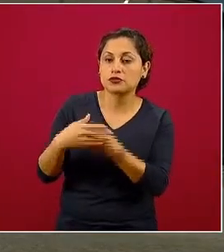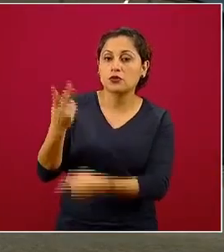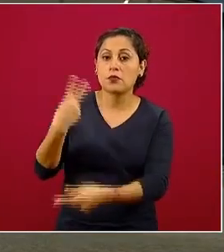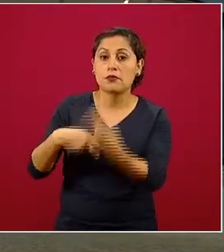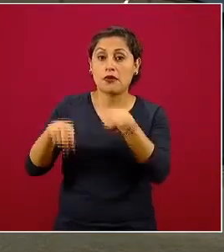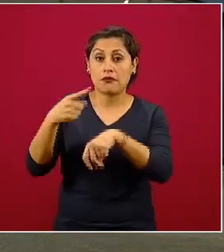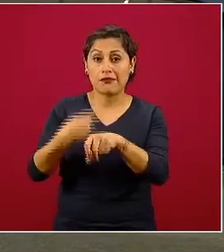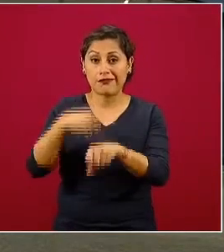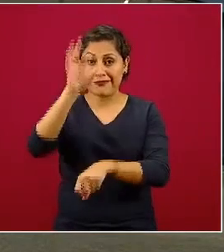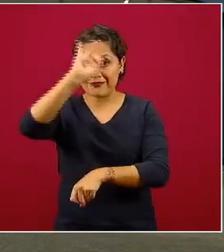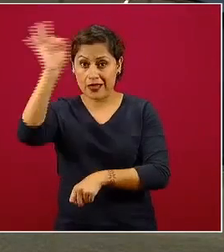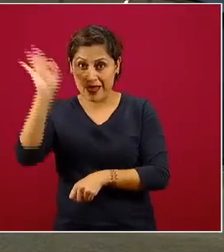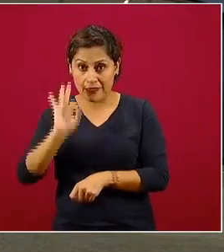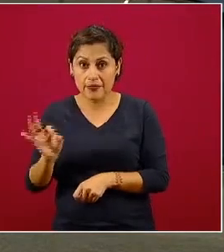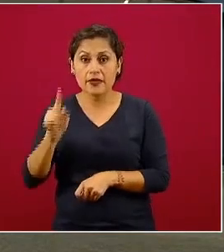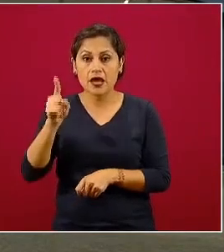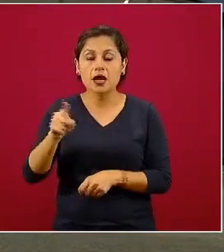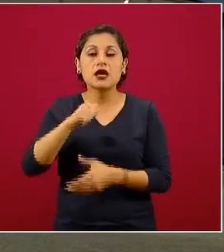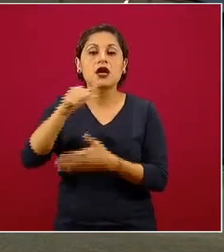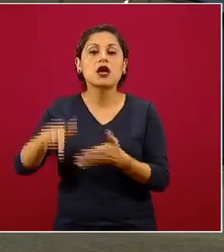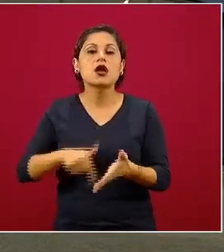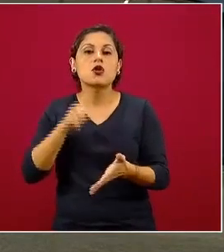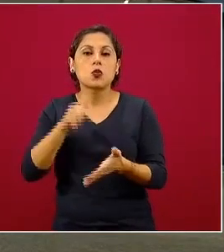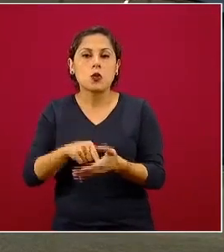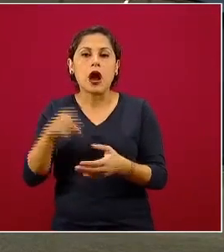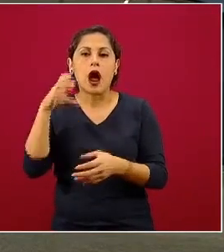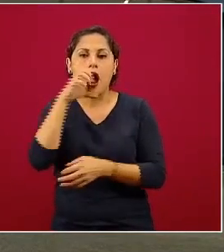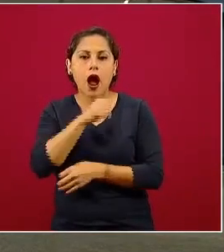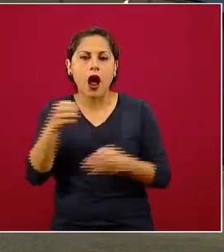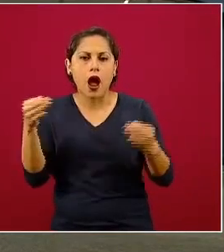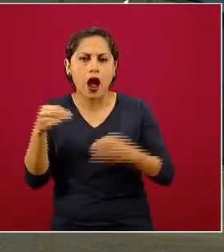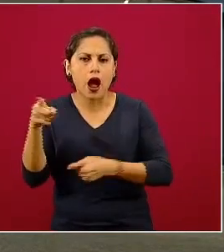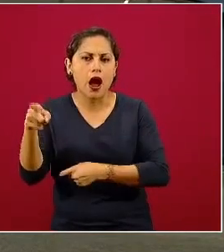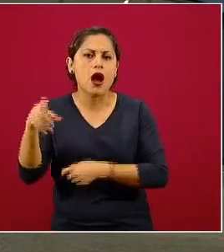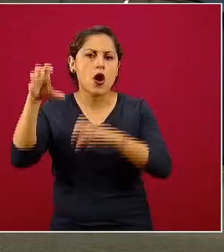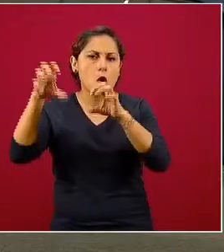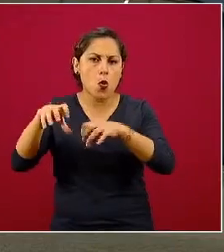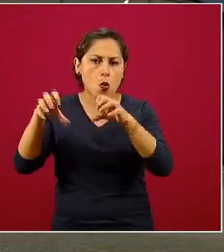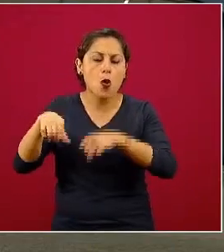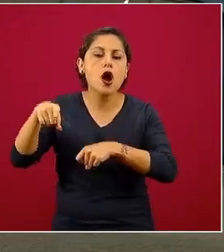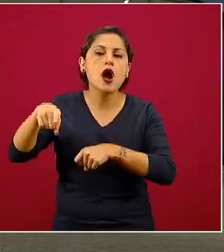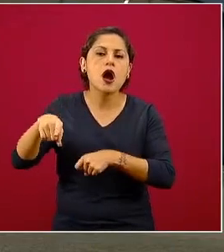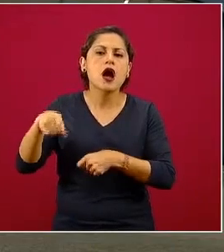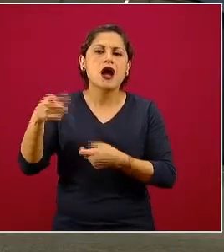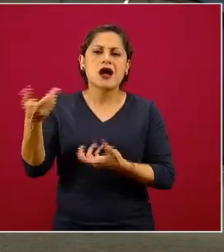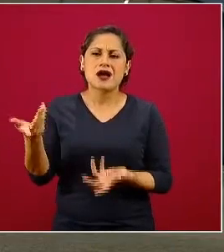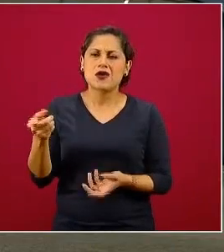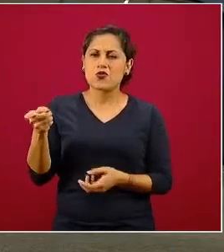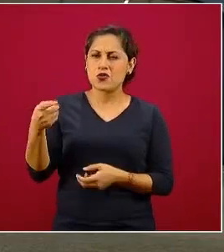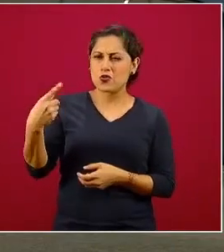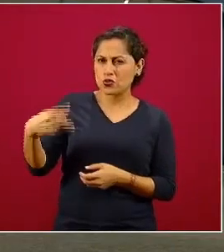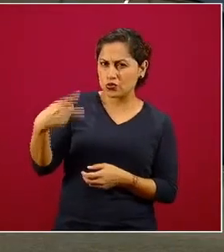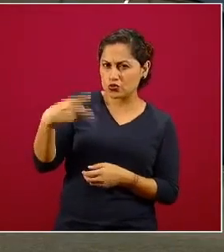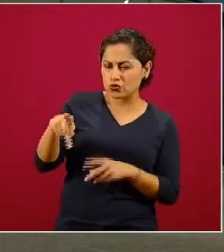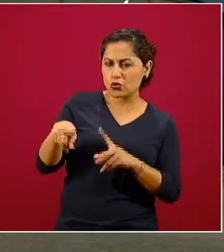estas tres enfermedades según sus estimaciones, en qué temporada del año